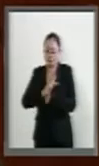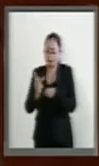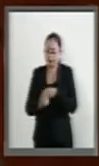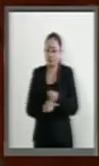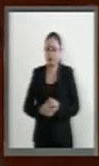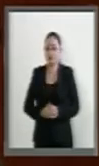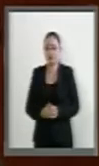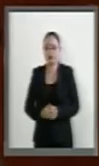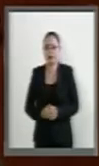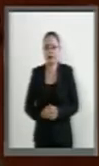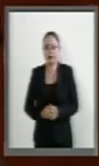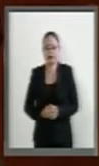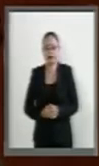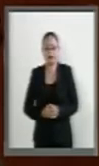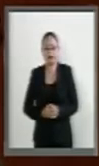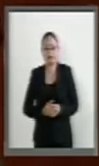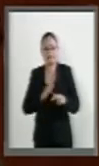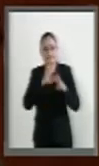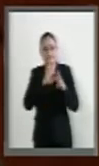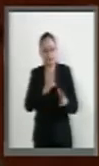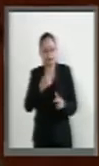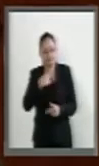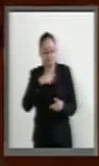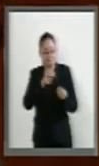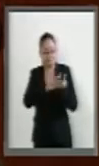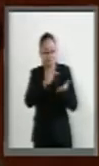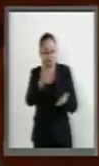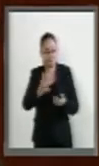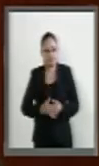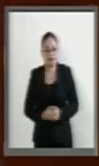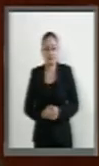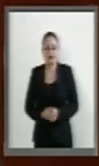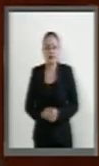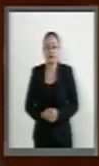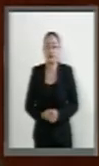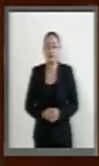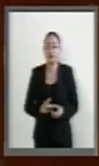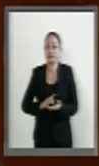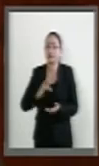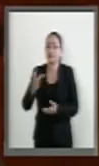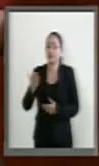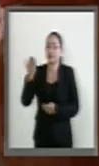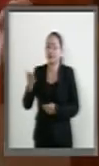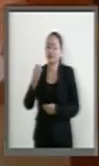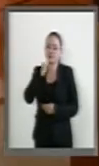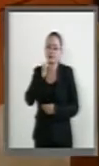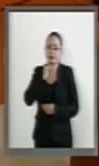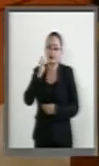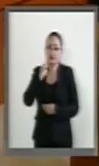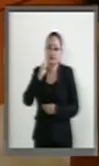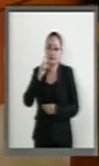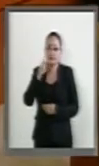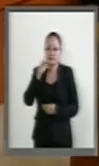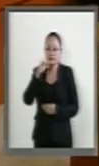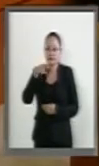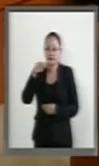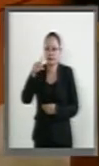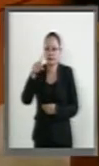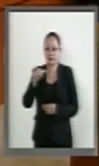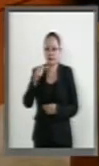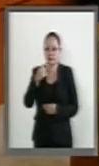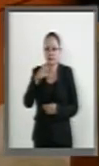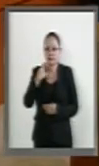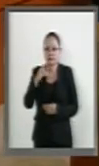Por sus respuestas, muchas gracias. Muchas gracias, senadora Pineda Gochi. Señora